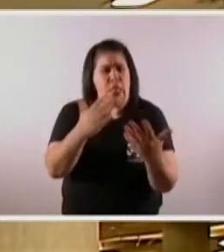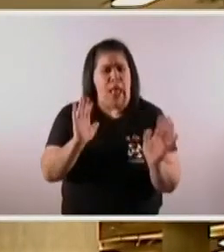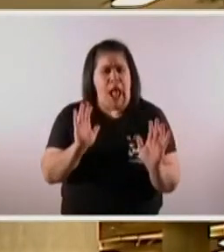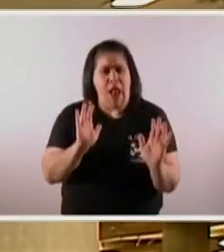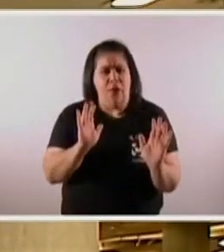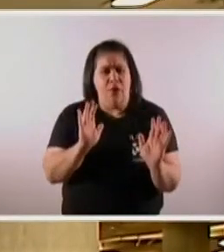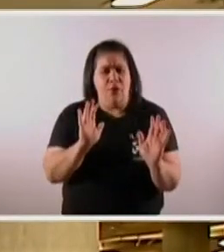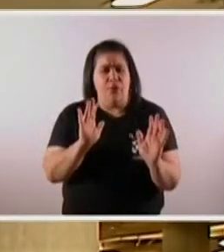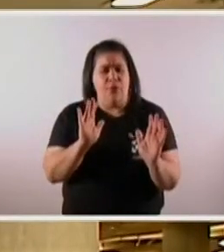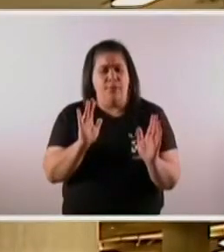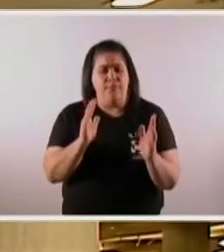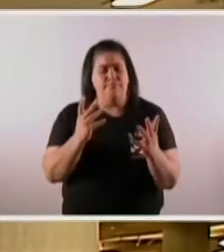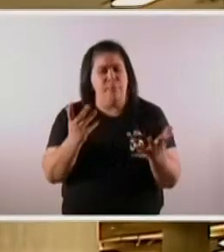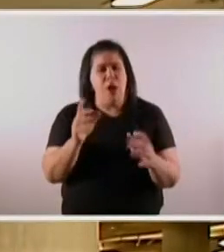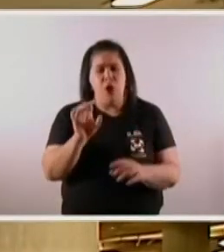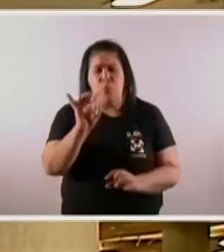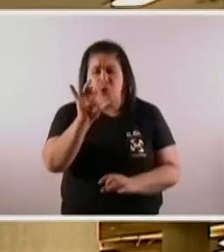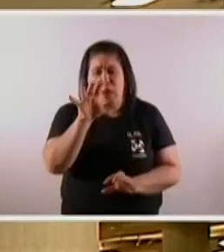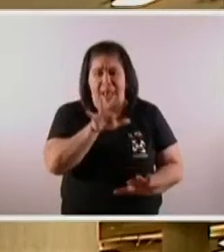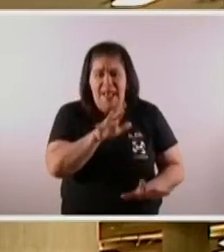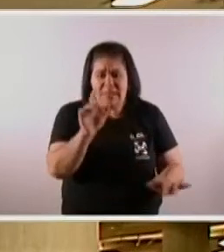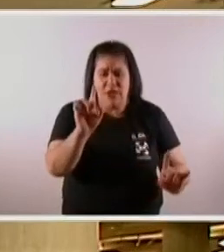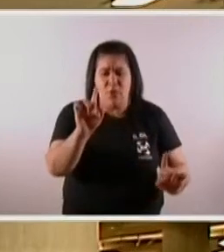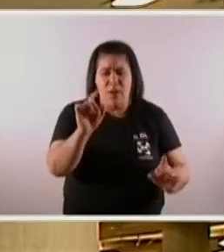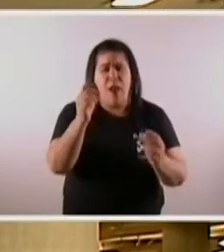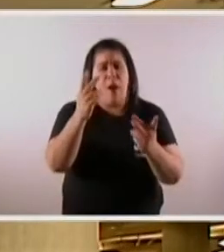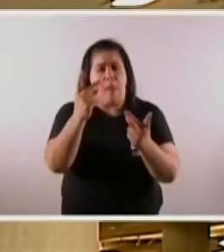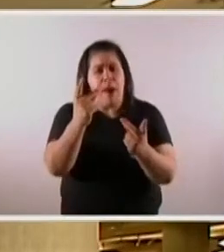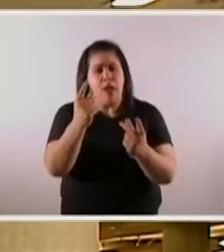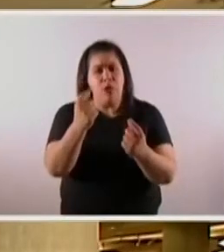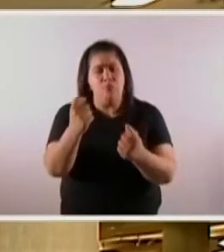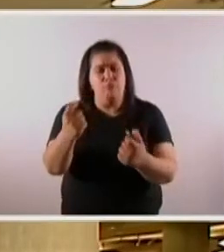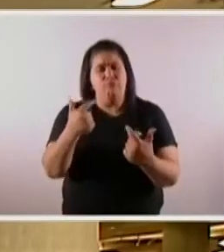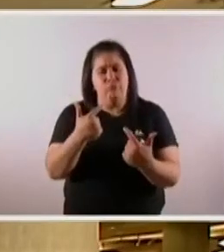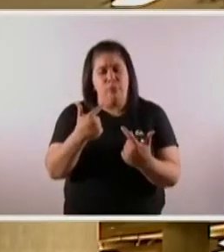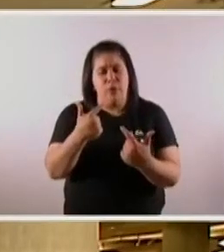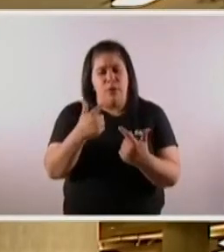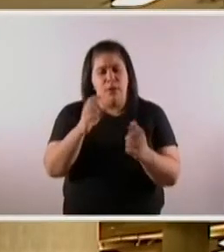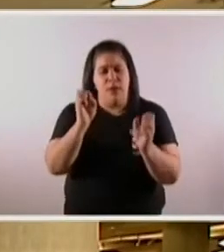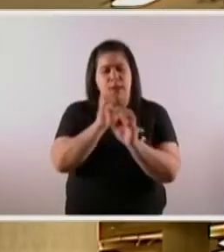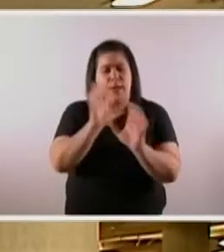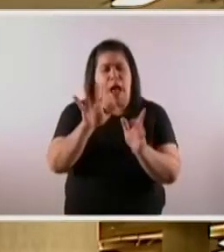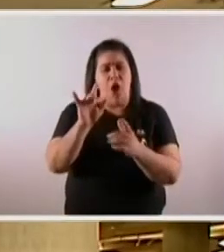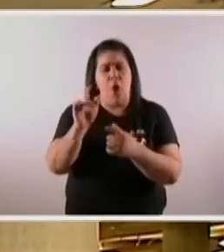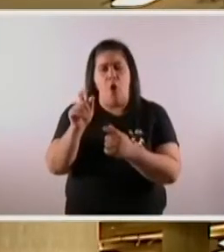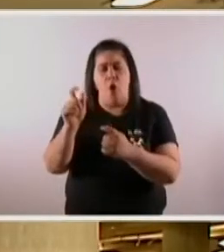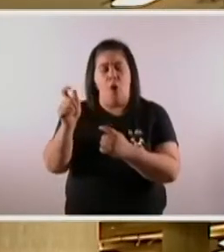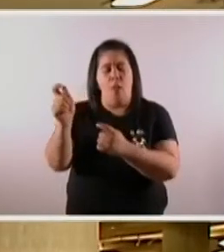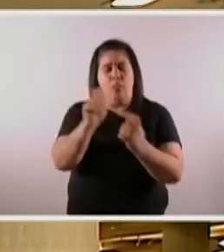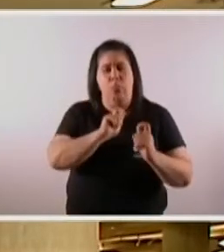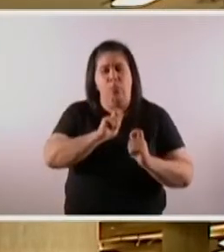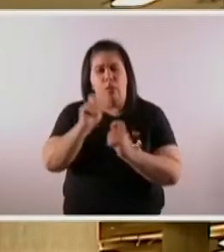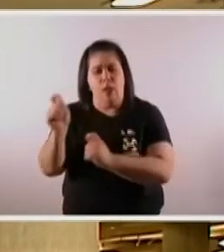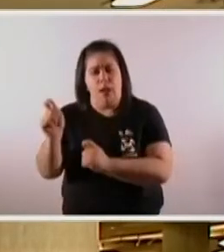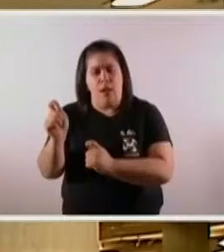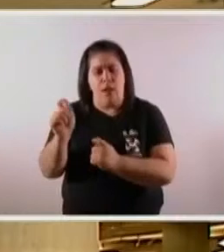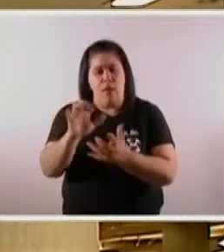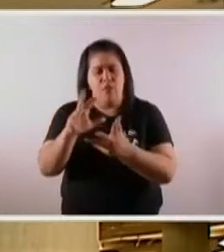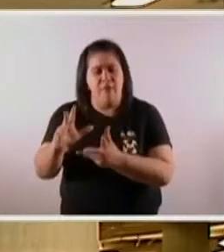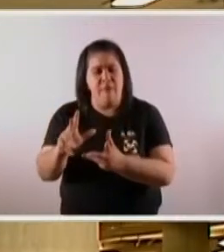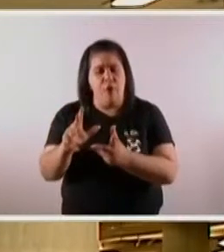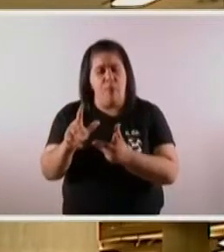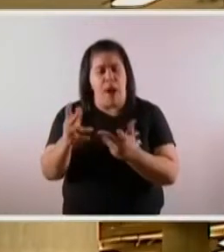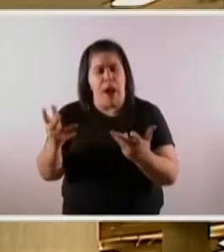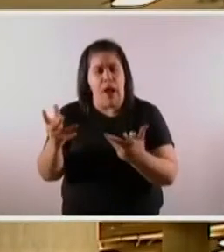Y además, como si fuera poco, el presupuesto para el financiamiento no queda claro cómo se va a transferir en forma discrecional. Va a